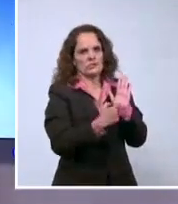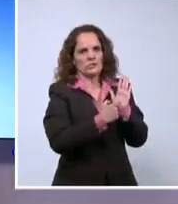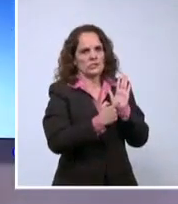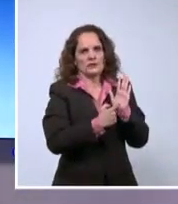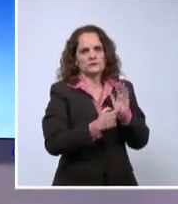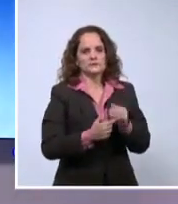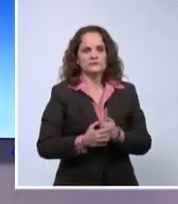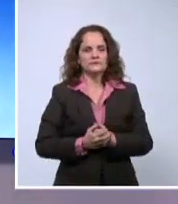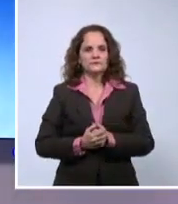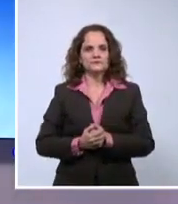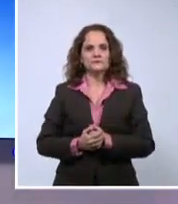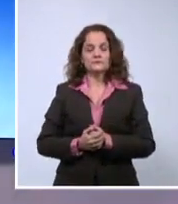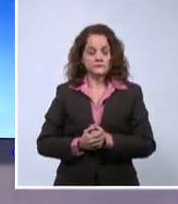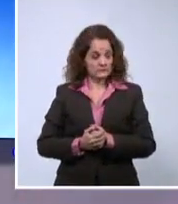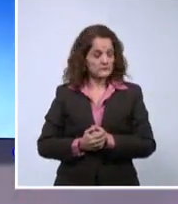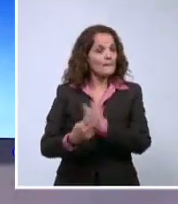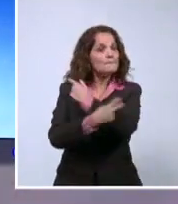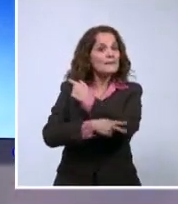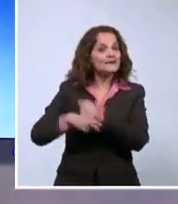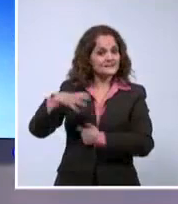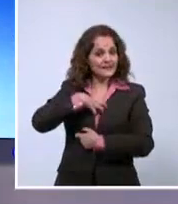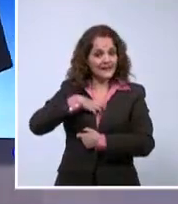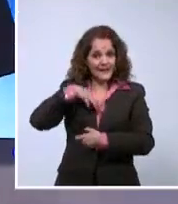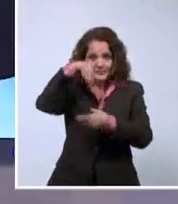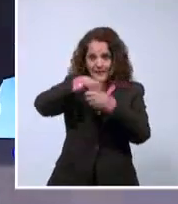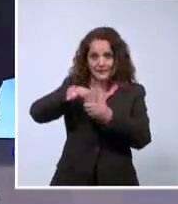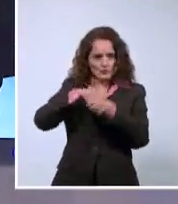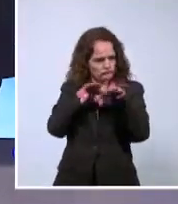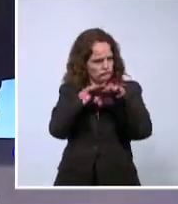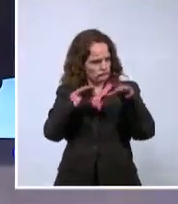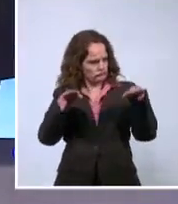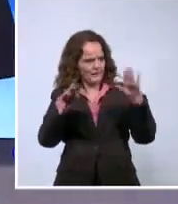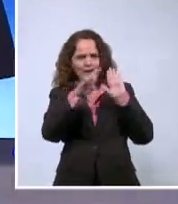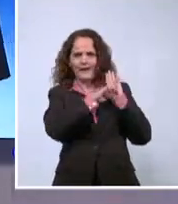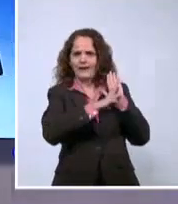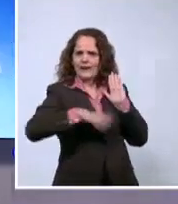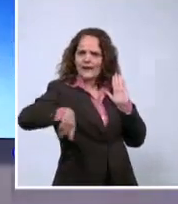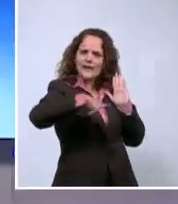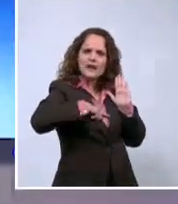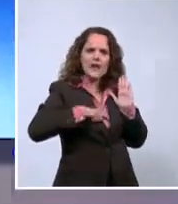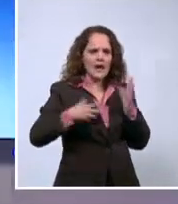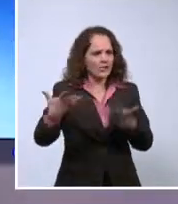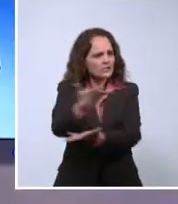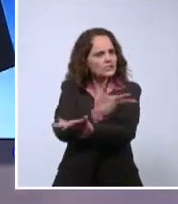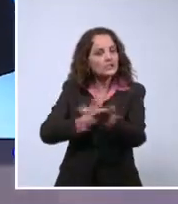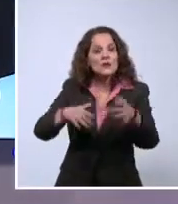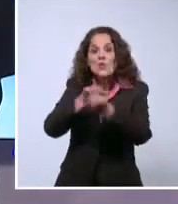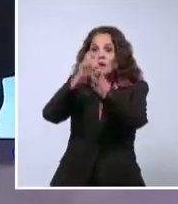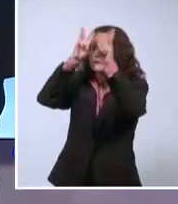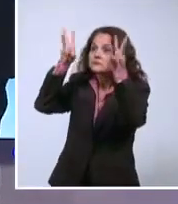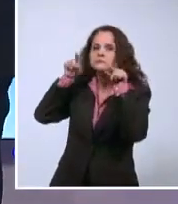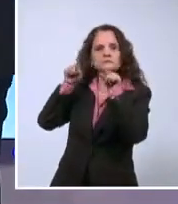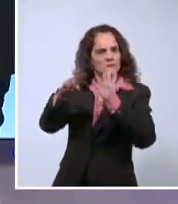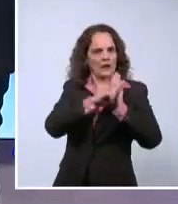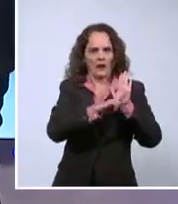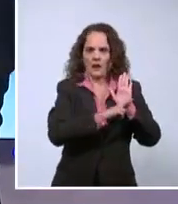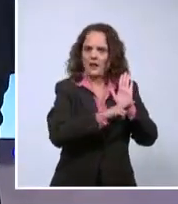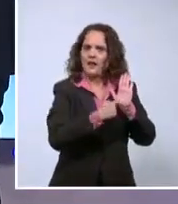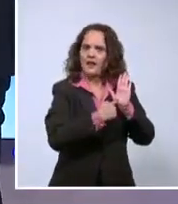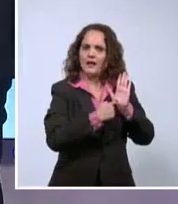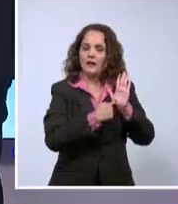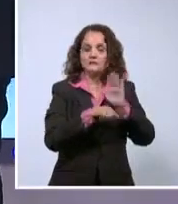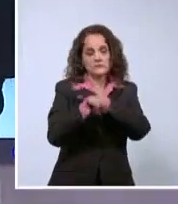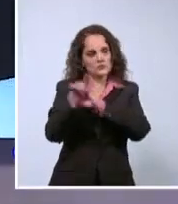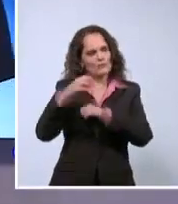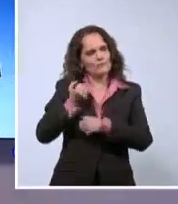no solo los países tienen normas para convivir, también las propias redes sociales tienen normas. ¿Se violarán con transmisiones